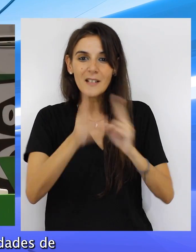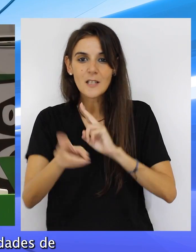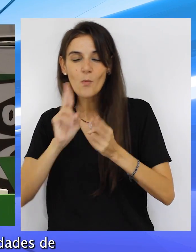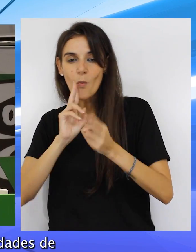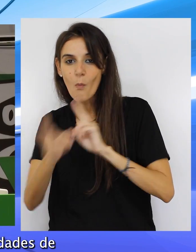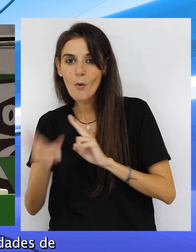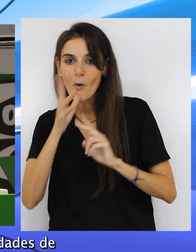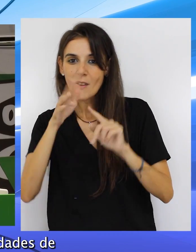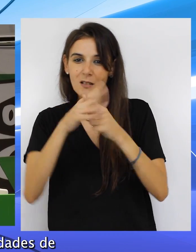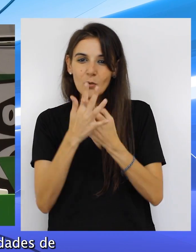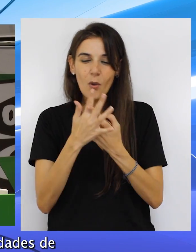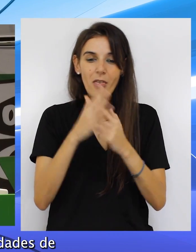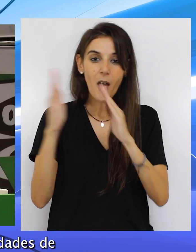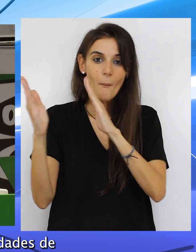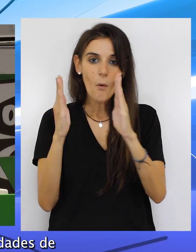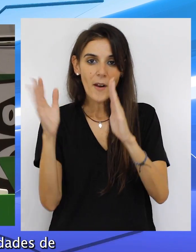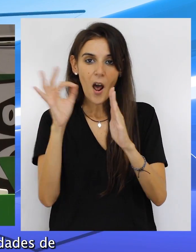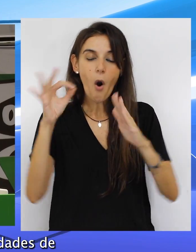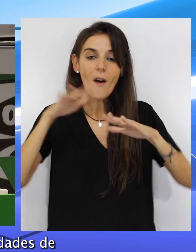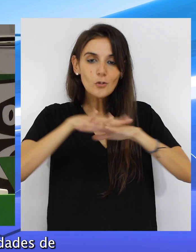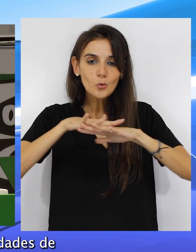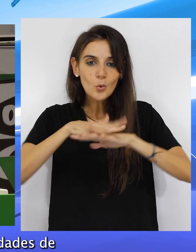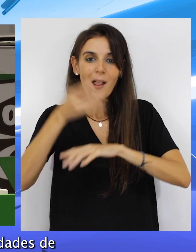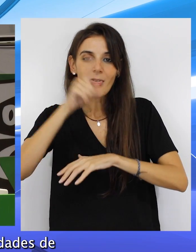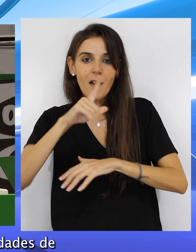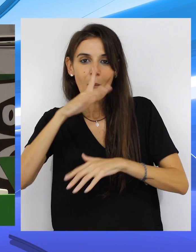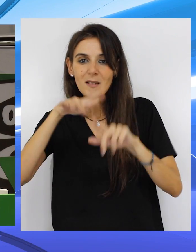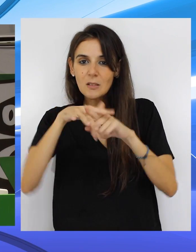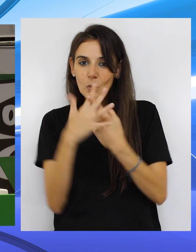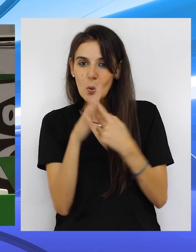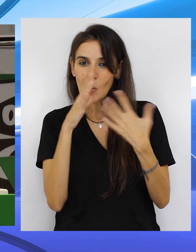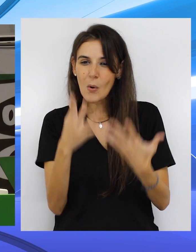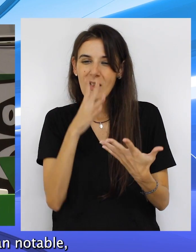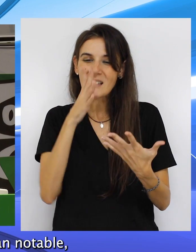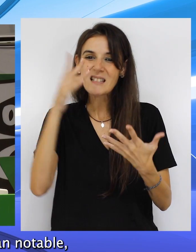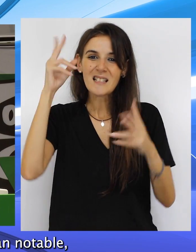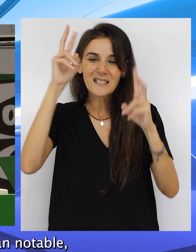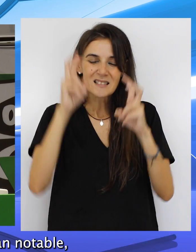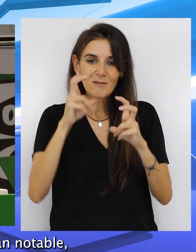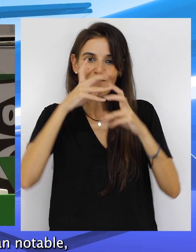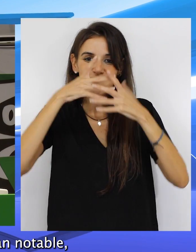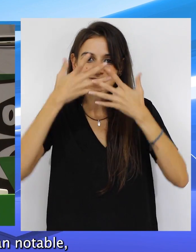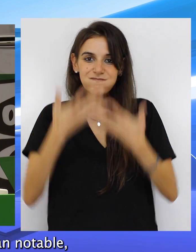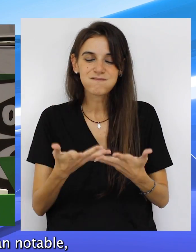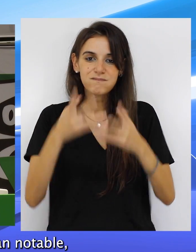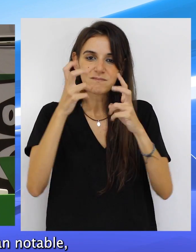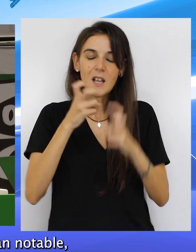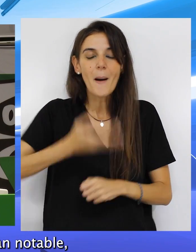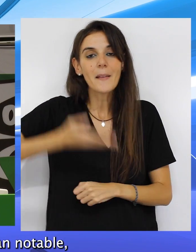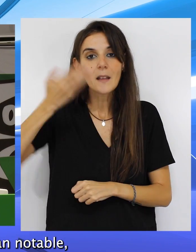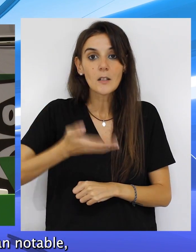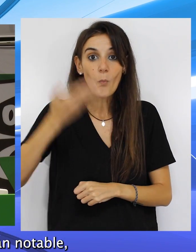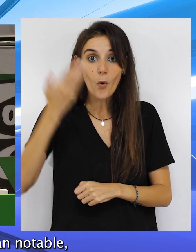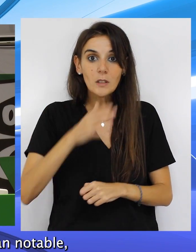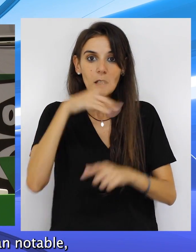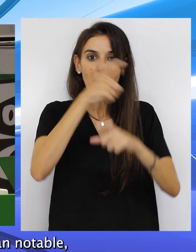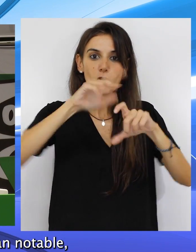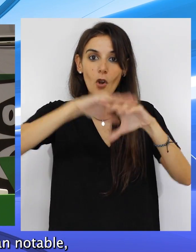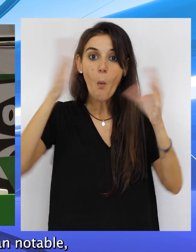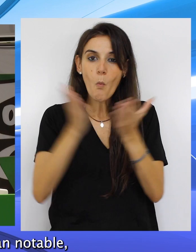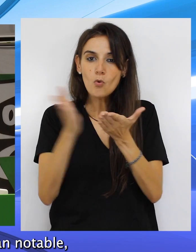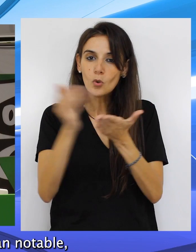respuesta de índole temporal o estructural se desbordan y de una manera tan notable,